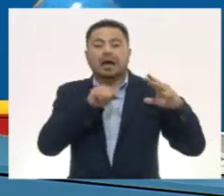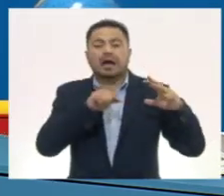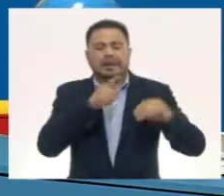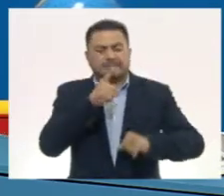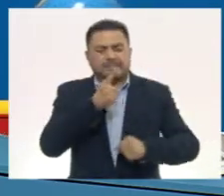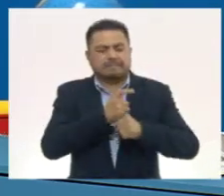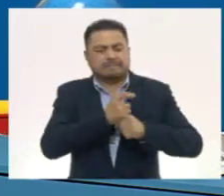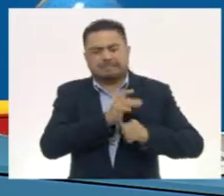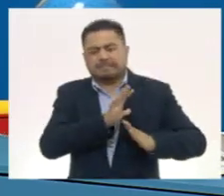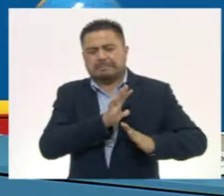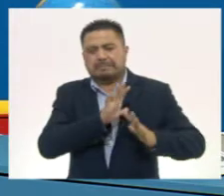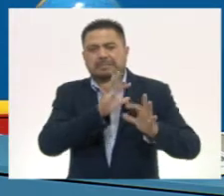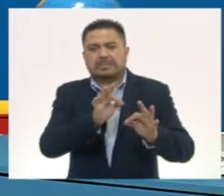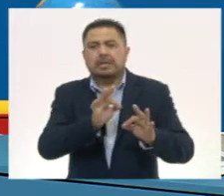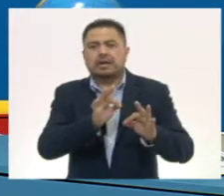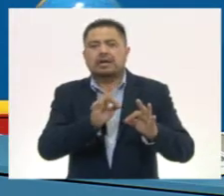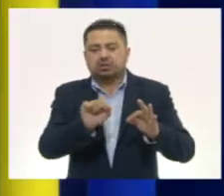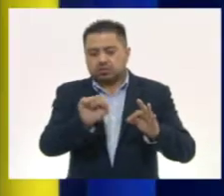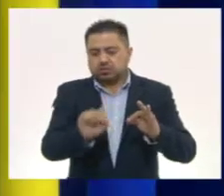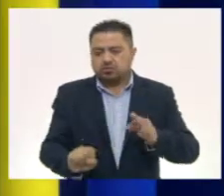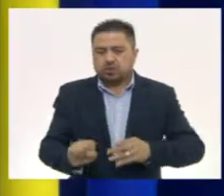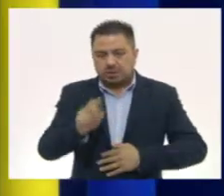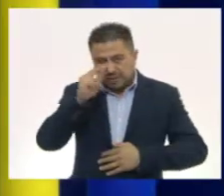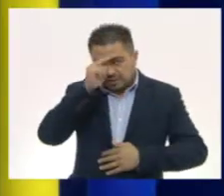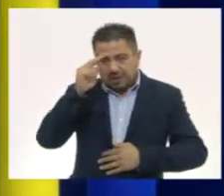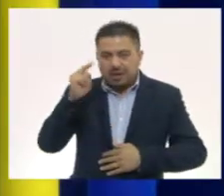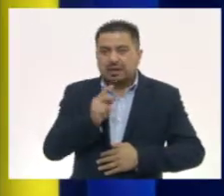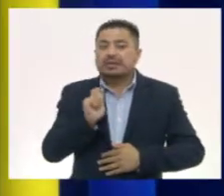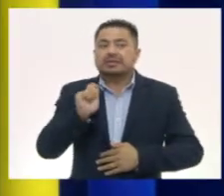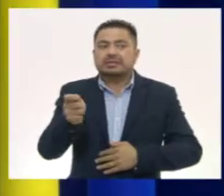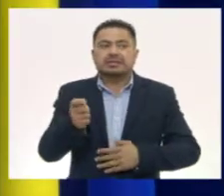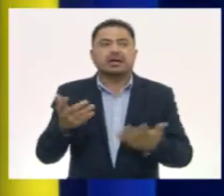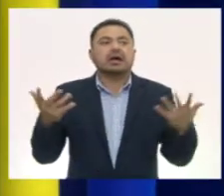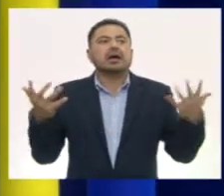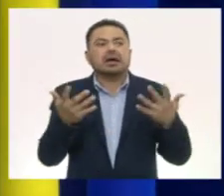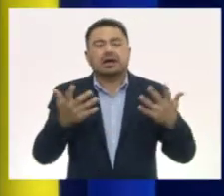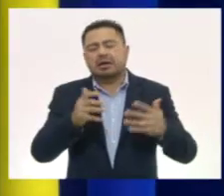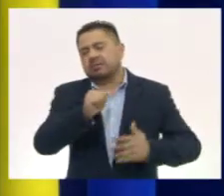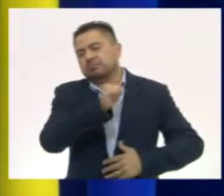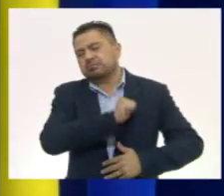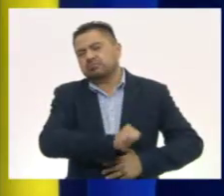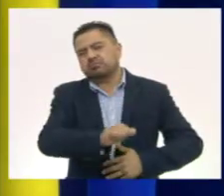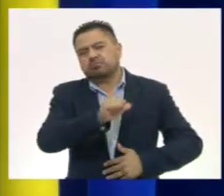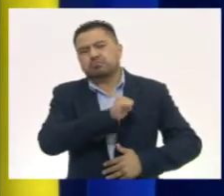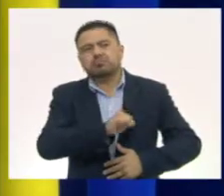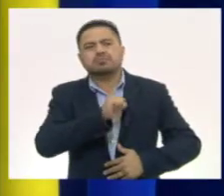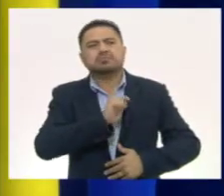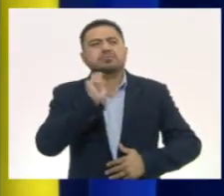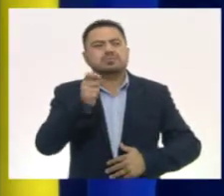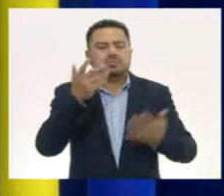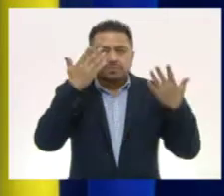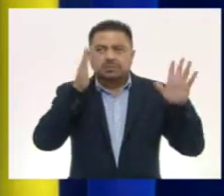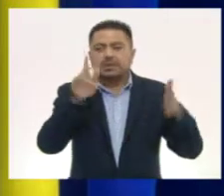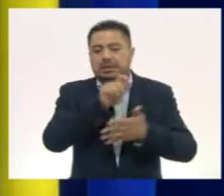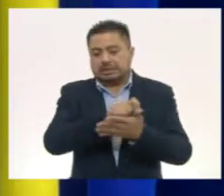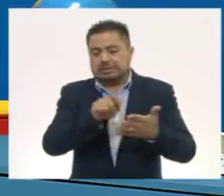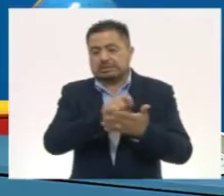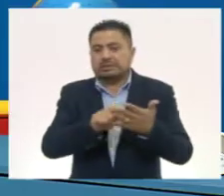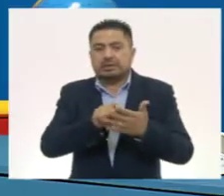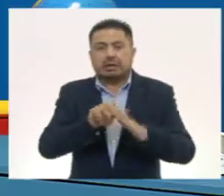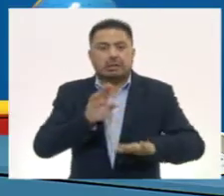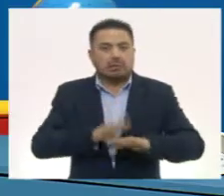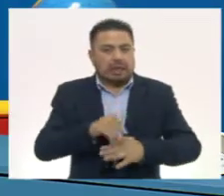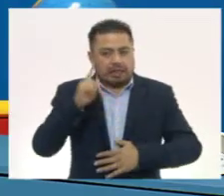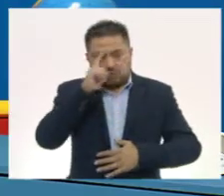que aquí en Mesoamérica, prácticamente en el México precolombino, que desarrollaron un sistema de escritura muy